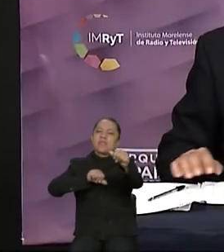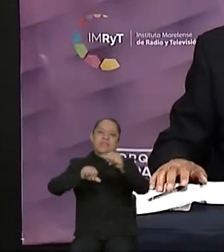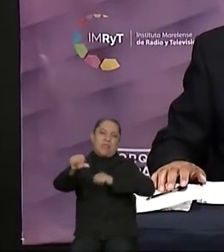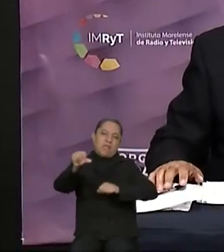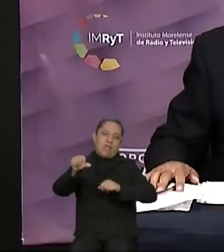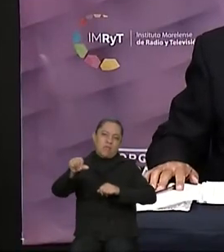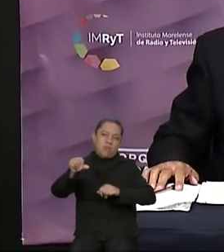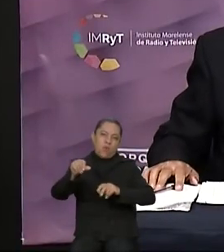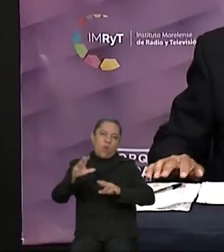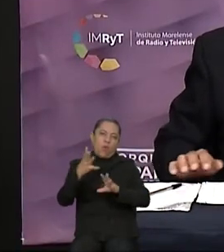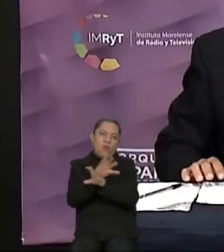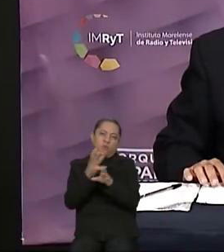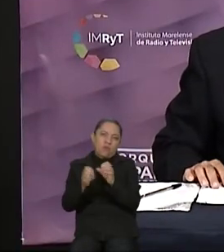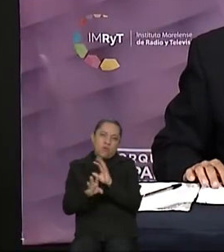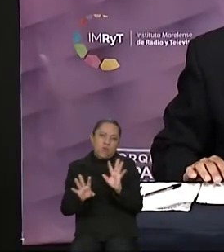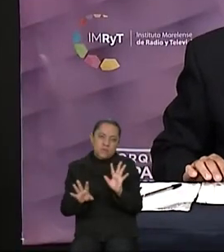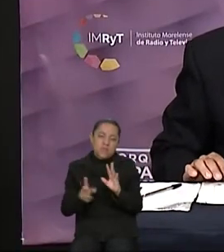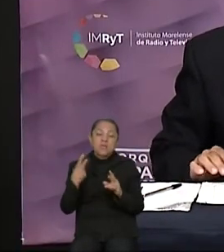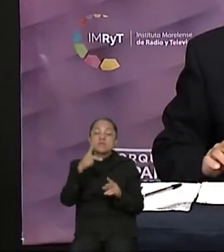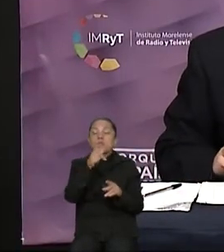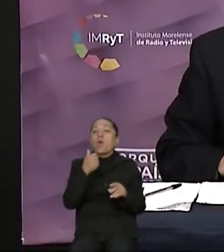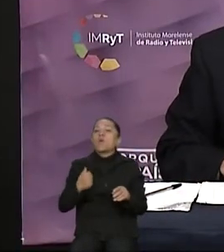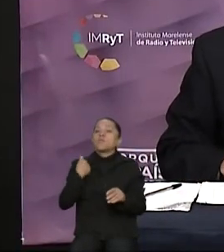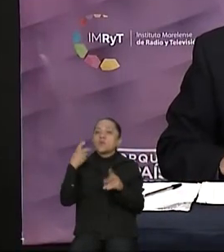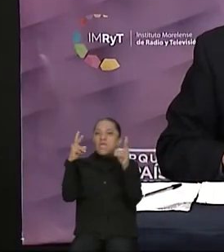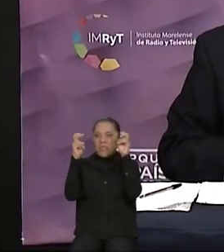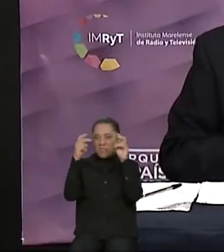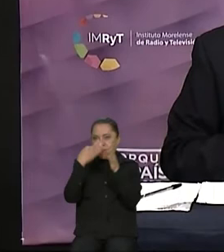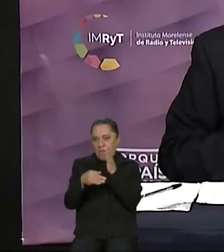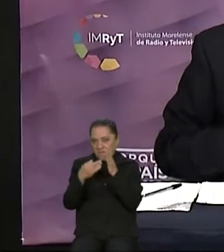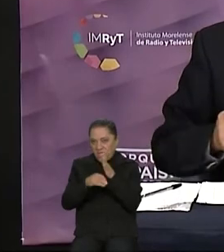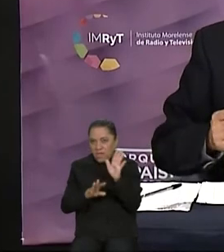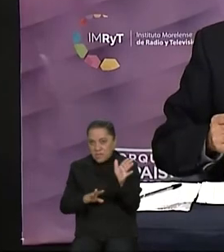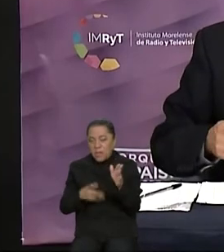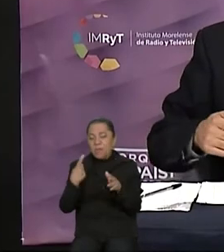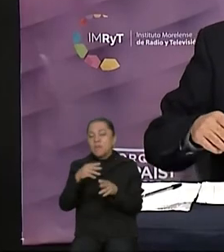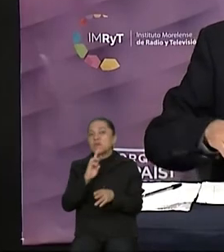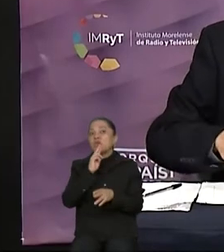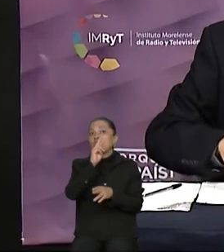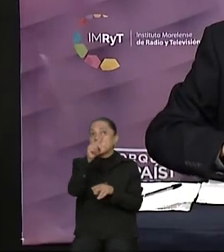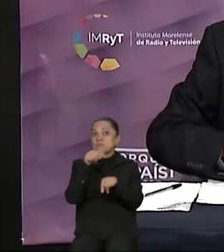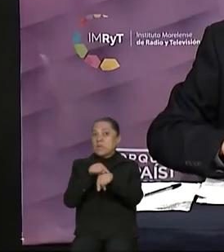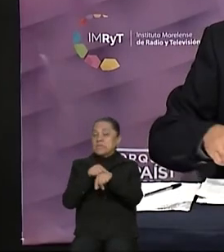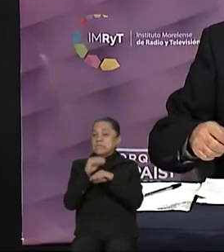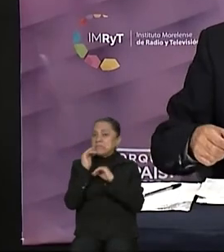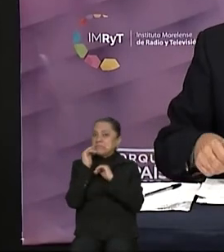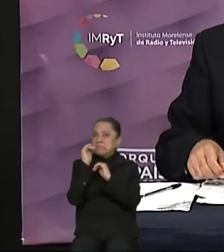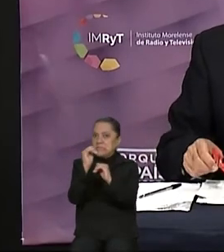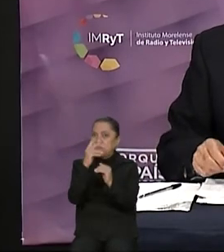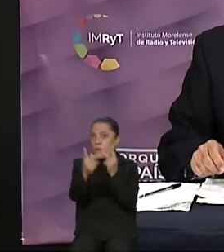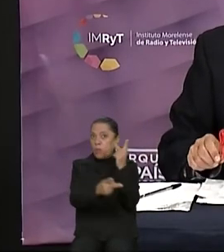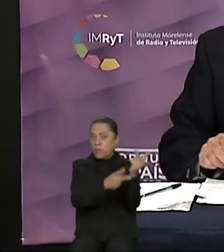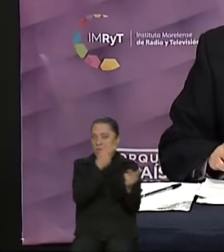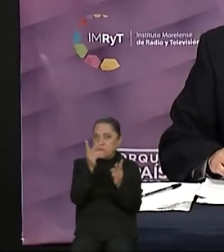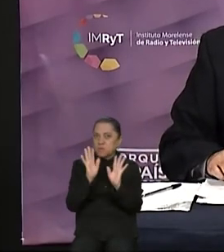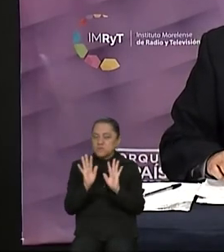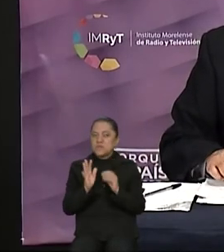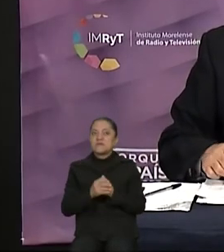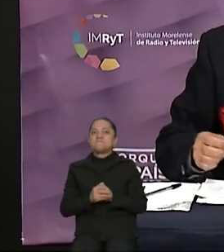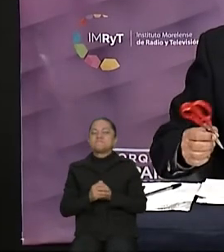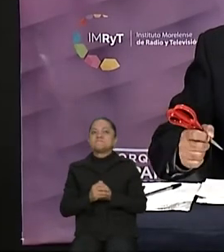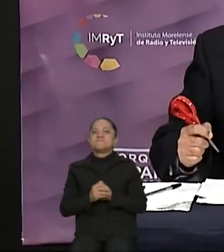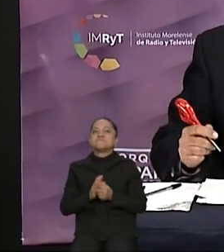aprovechando el tema pendiente y tratando de responder en el tiempo otorgado la pregunta de algún consejero. Y la última,